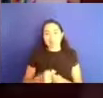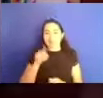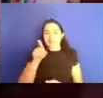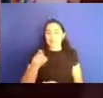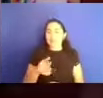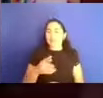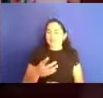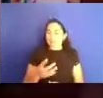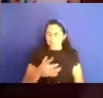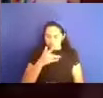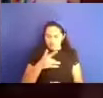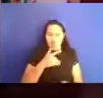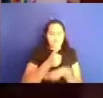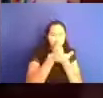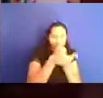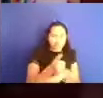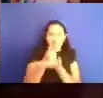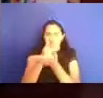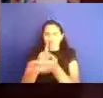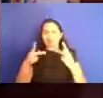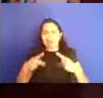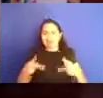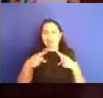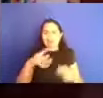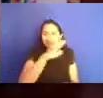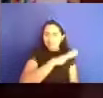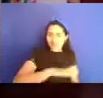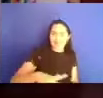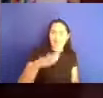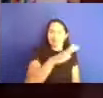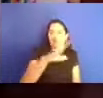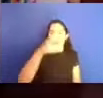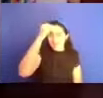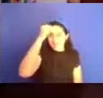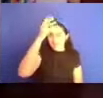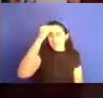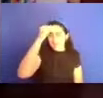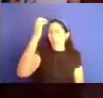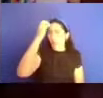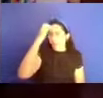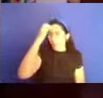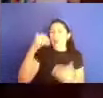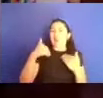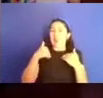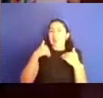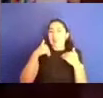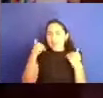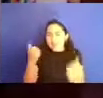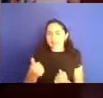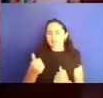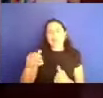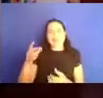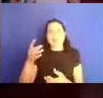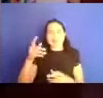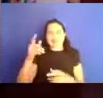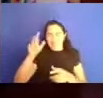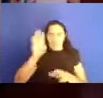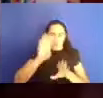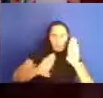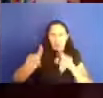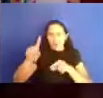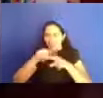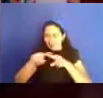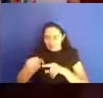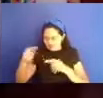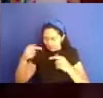de llevar, llevar el, el, el conocimiento científico a la, a la sociedad.